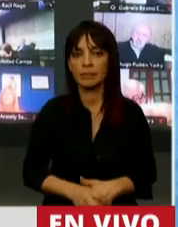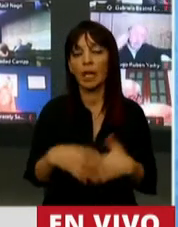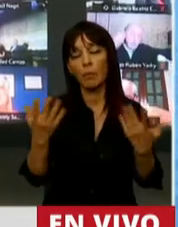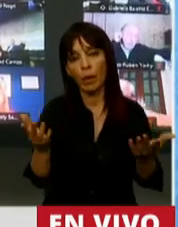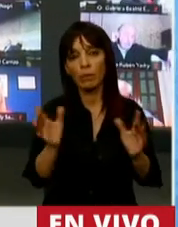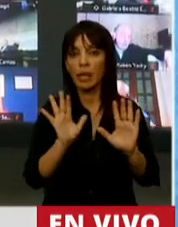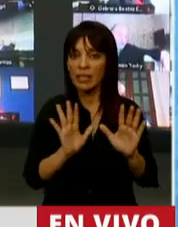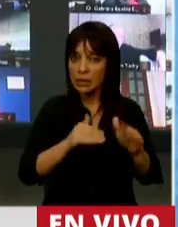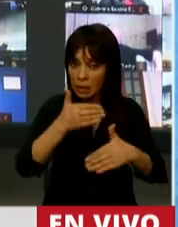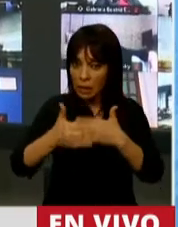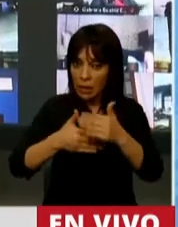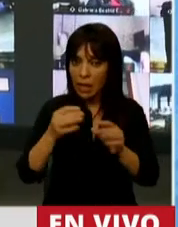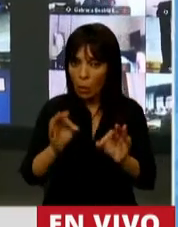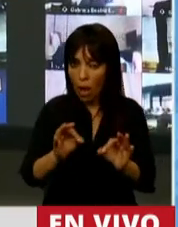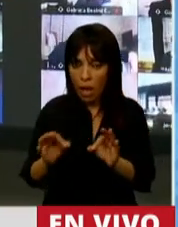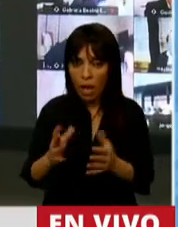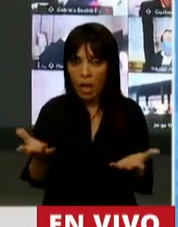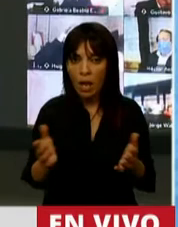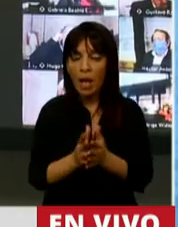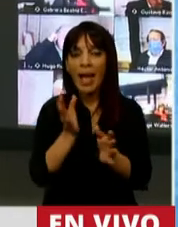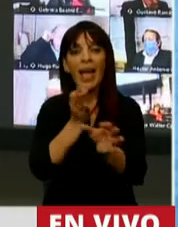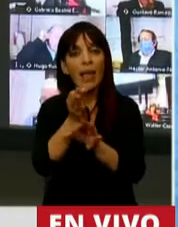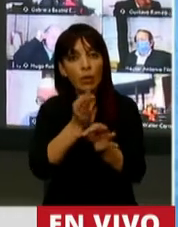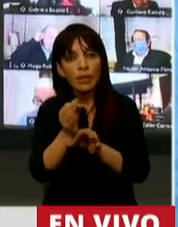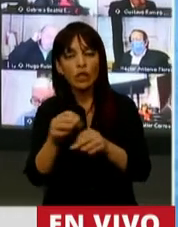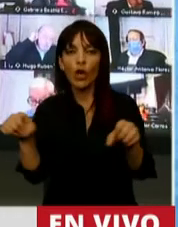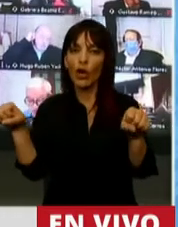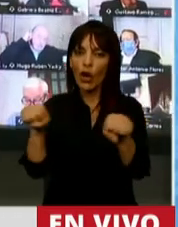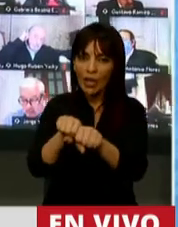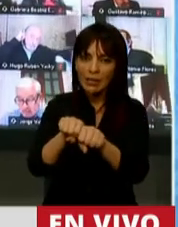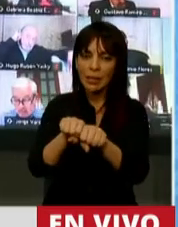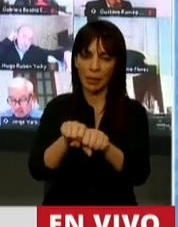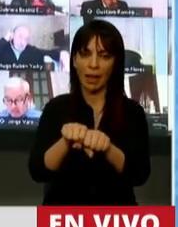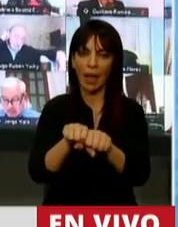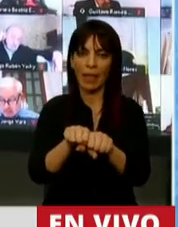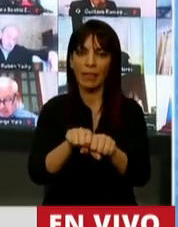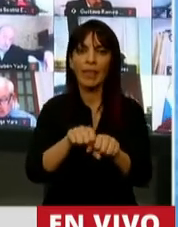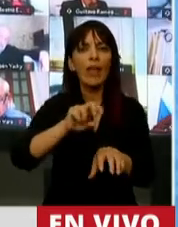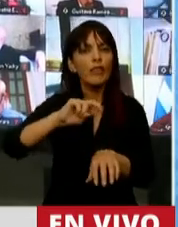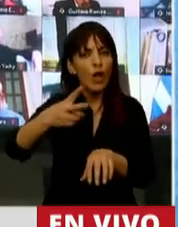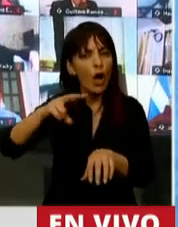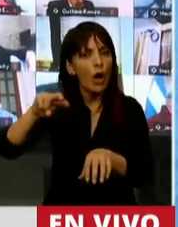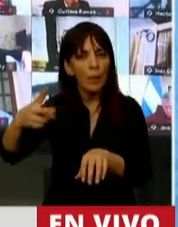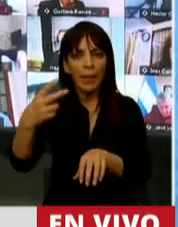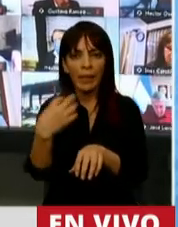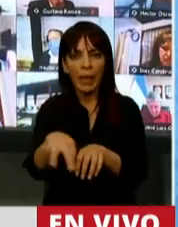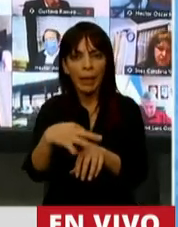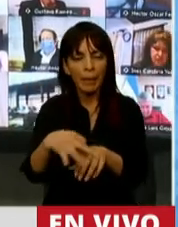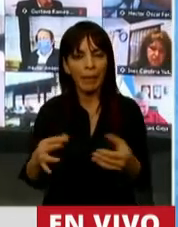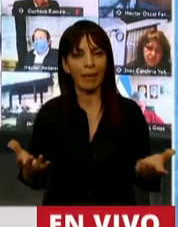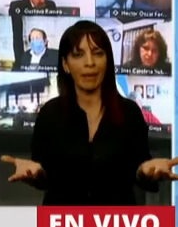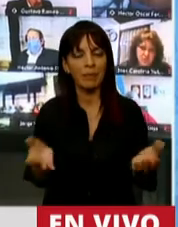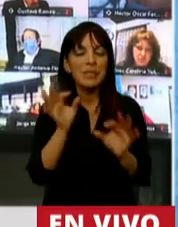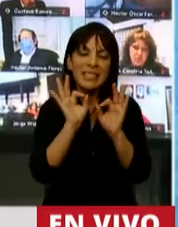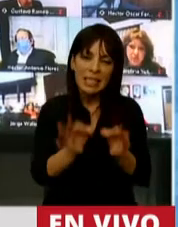vamos con ese capítulo. Educación y conectividad. Más del doble por ciento de inversión. ¿Por qué sabemos,